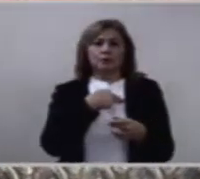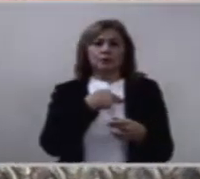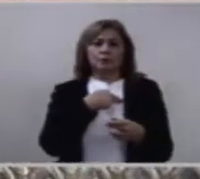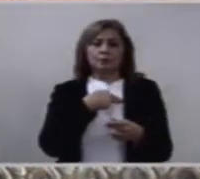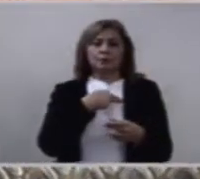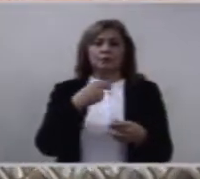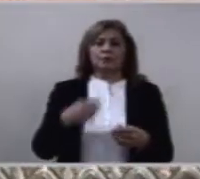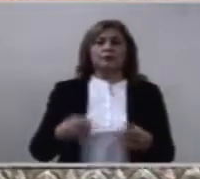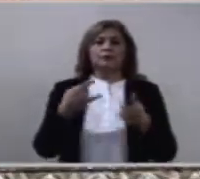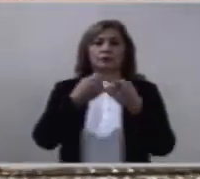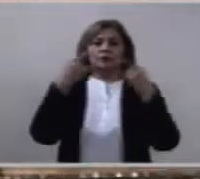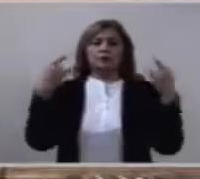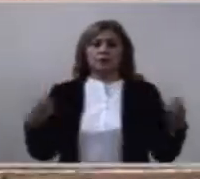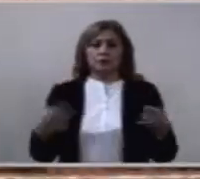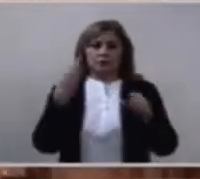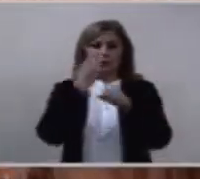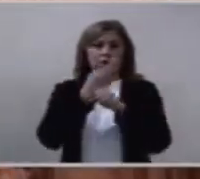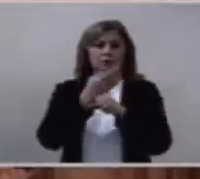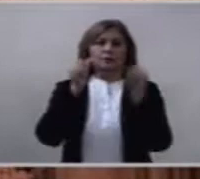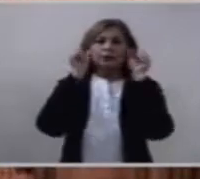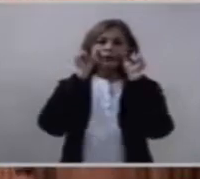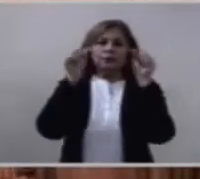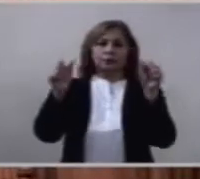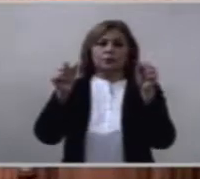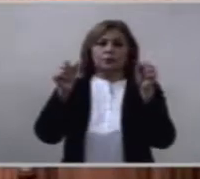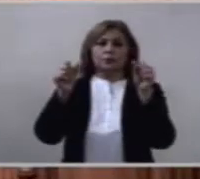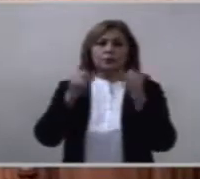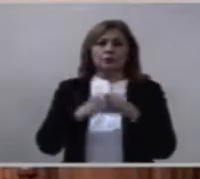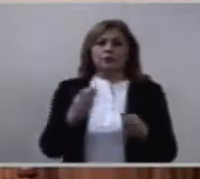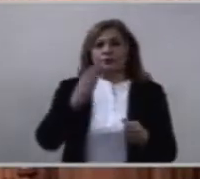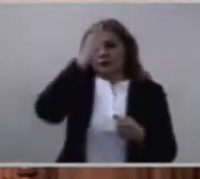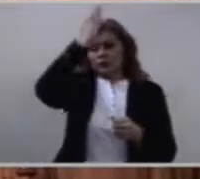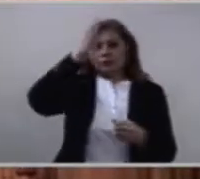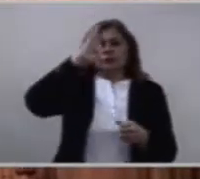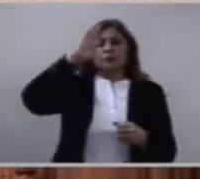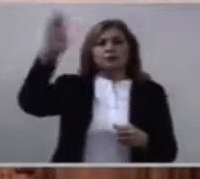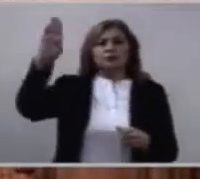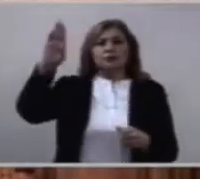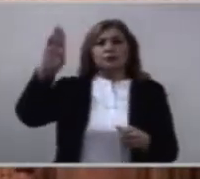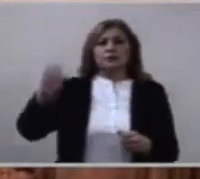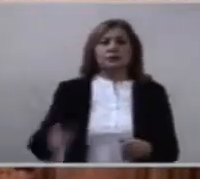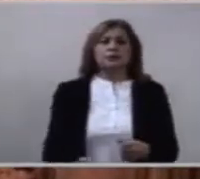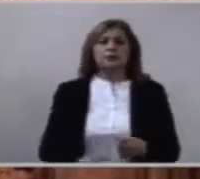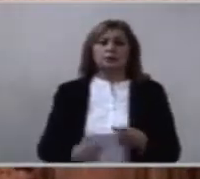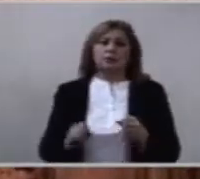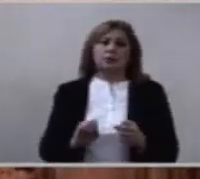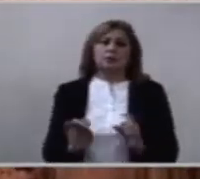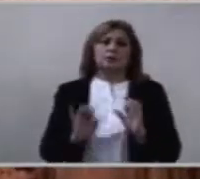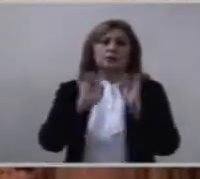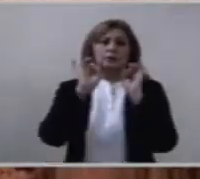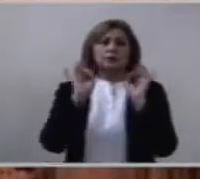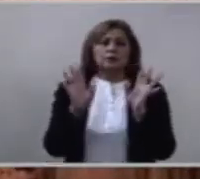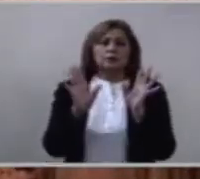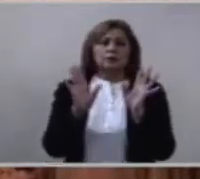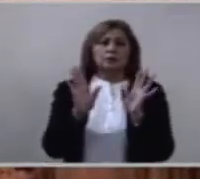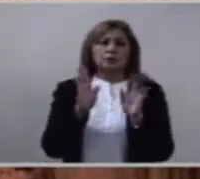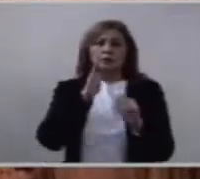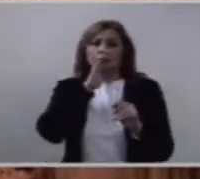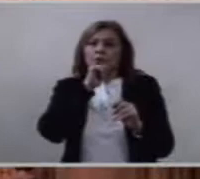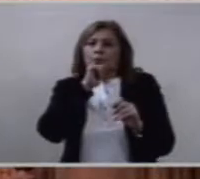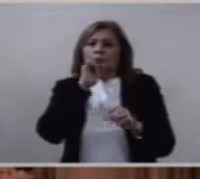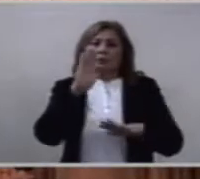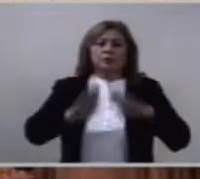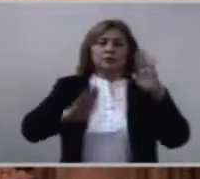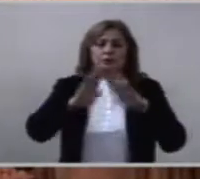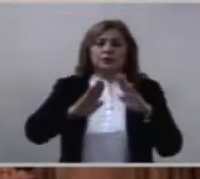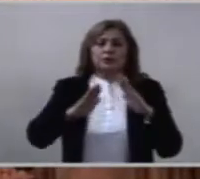Nos dice algo que no funciona en nuestra lógica. Los últimos